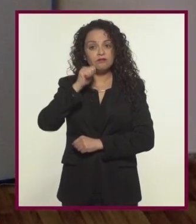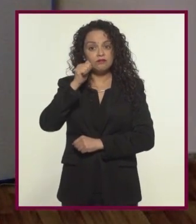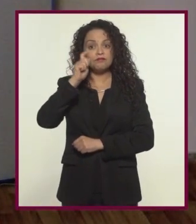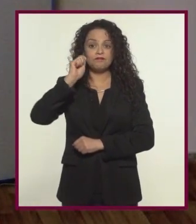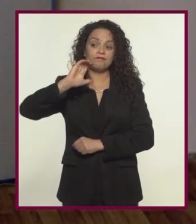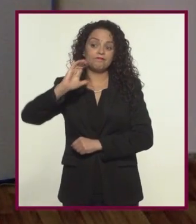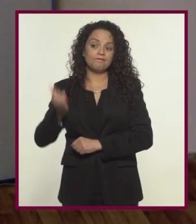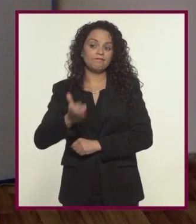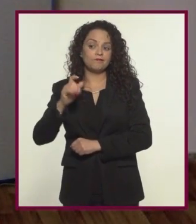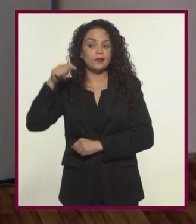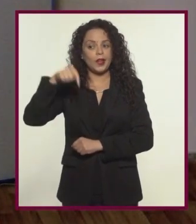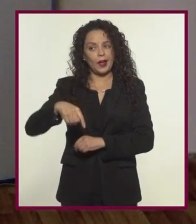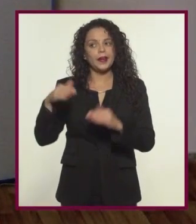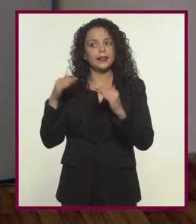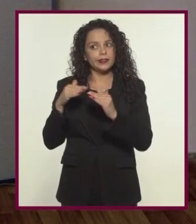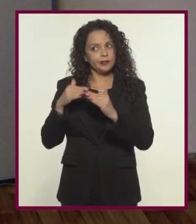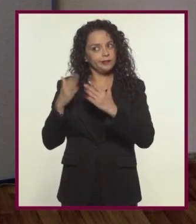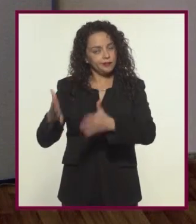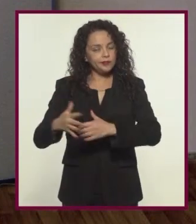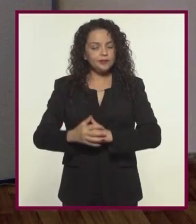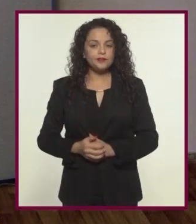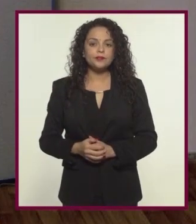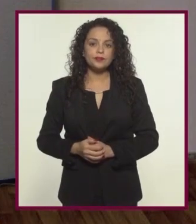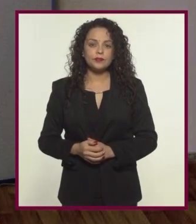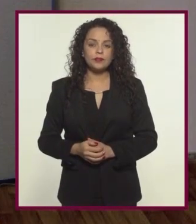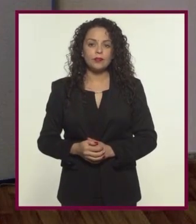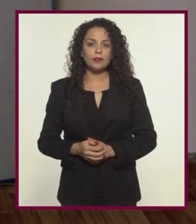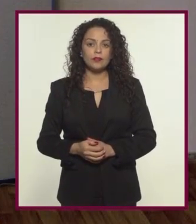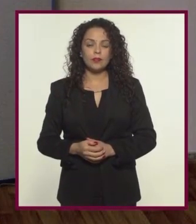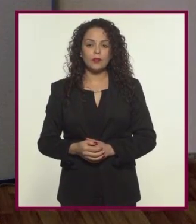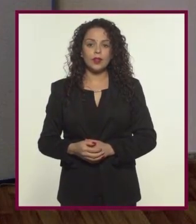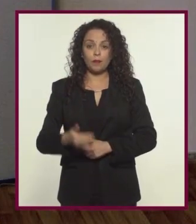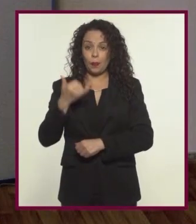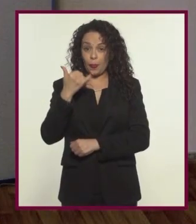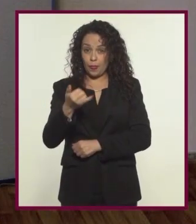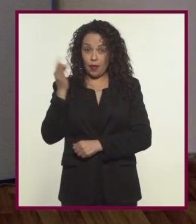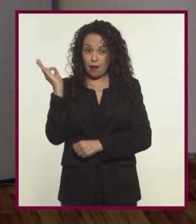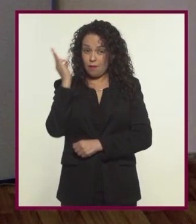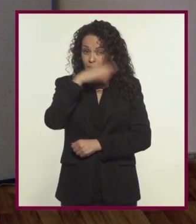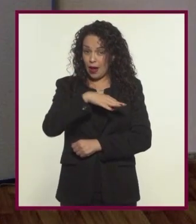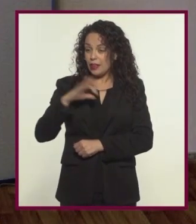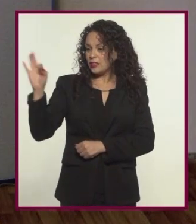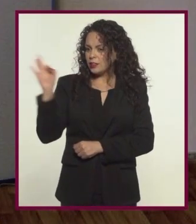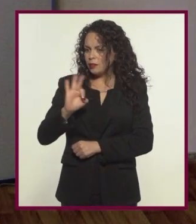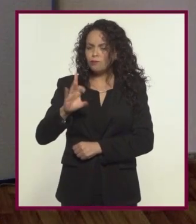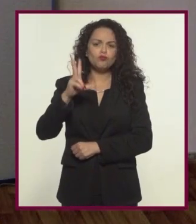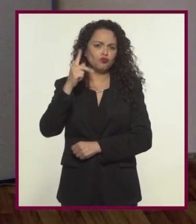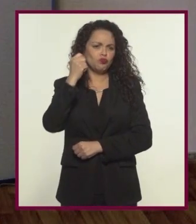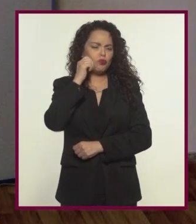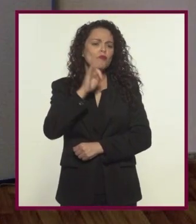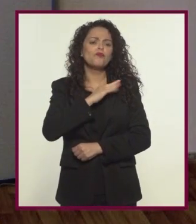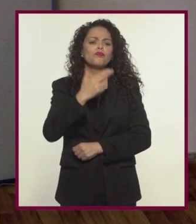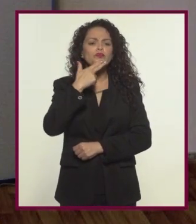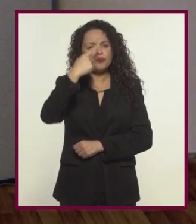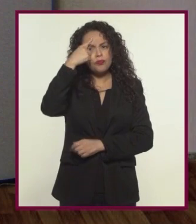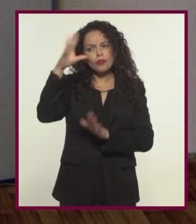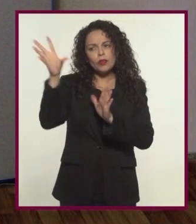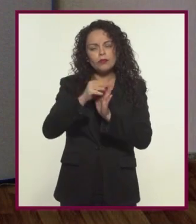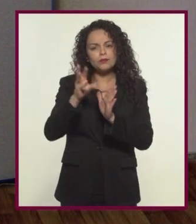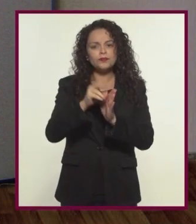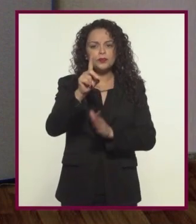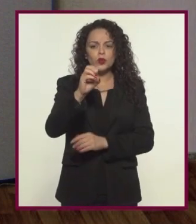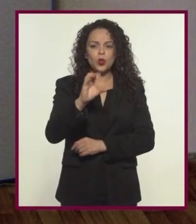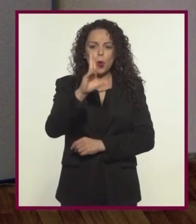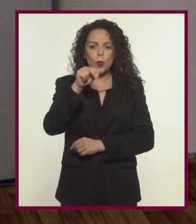que siempre ha sido un poquito la consentida de la casa. Y aunque fuera falso, de cualquier forma podría ser un